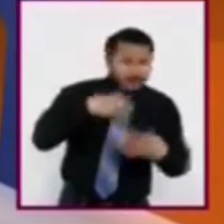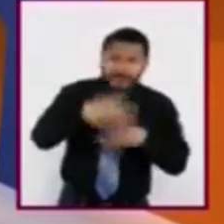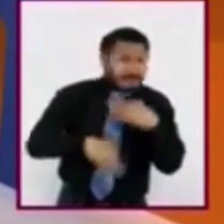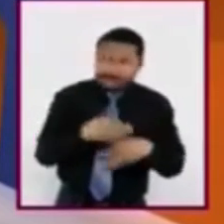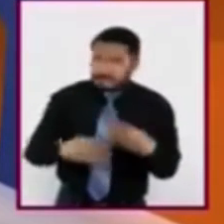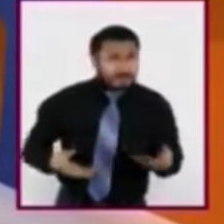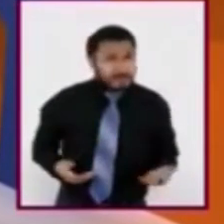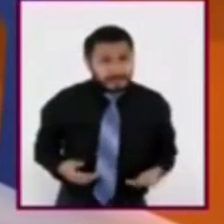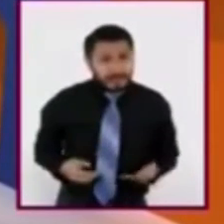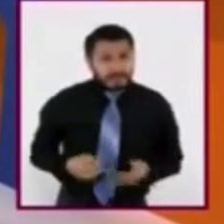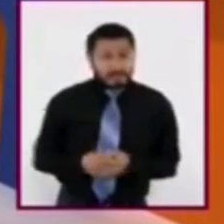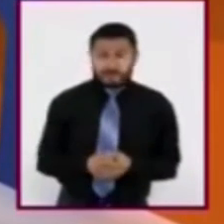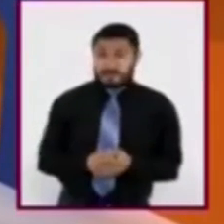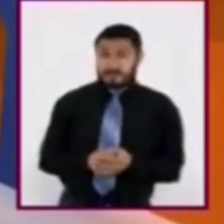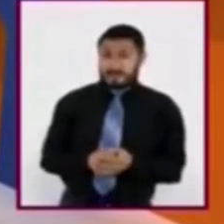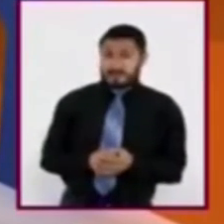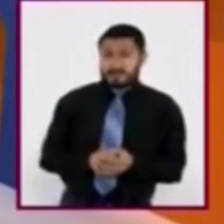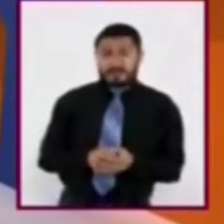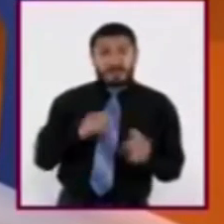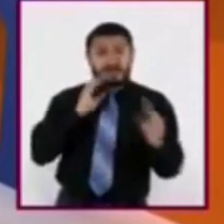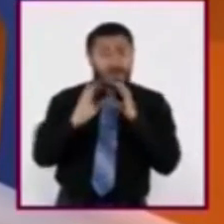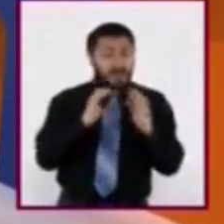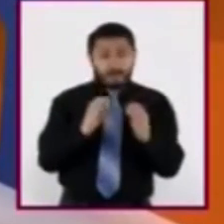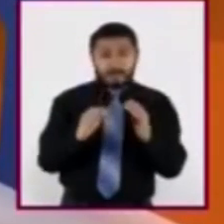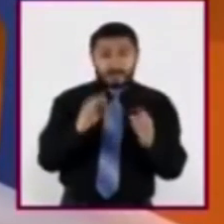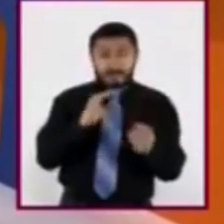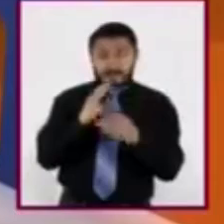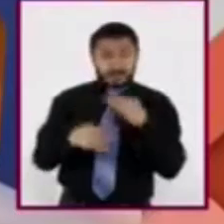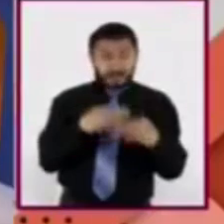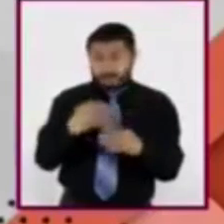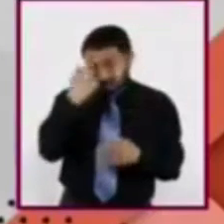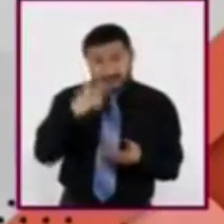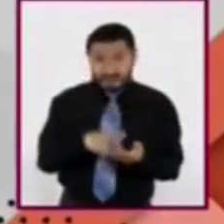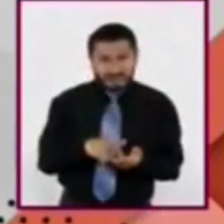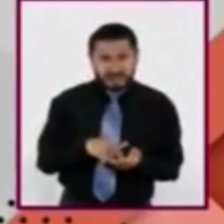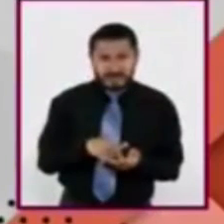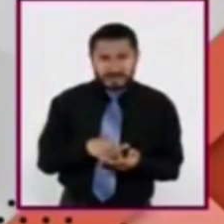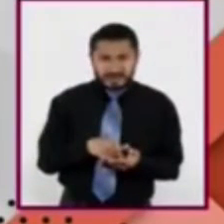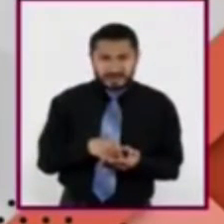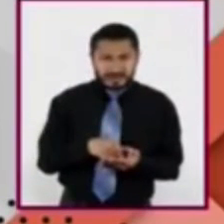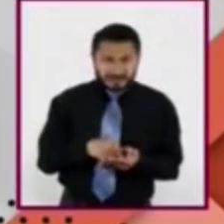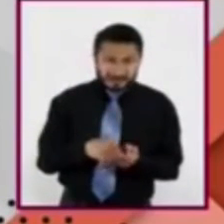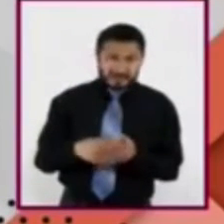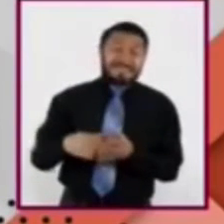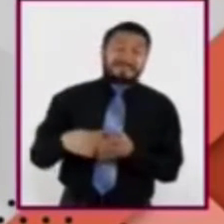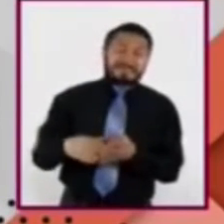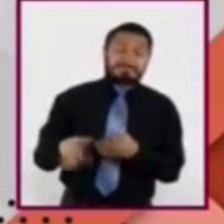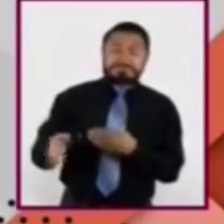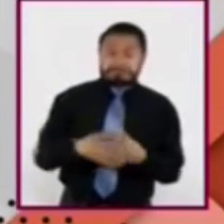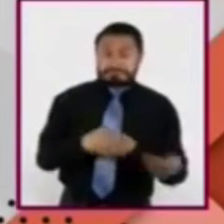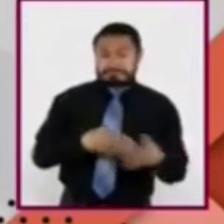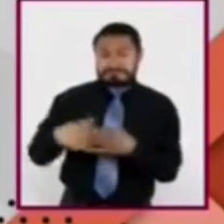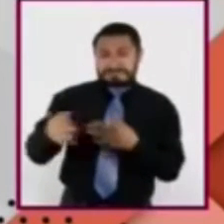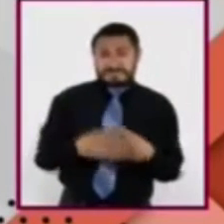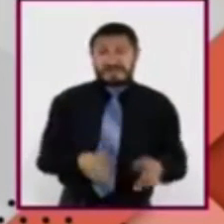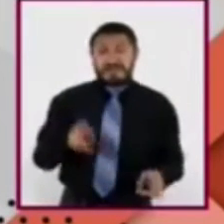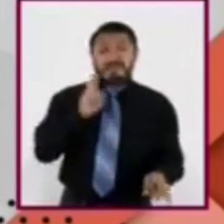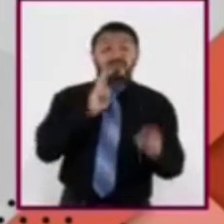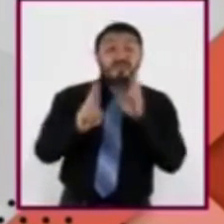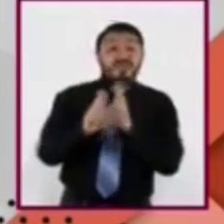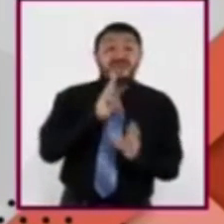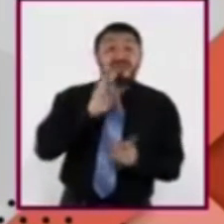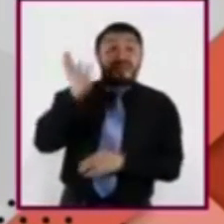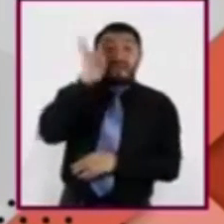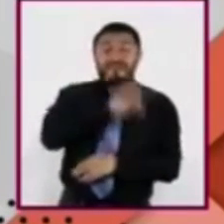lo que lea en las plataformas o medios electrónicos? En la actualidad es común encontrar noticias falsas en las redes sociales,